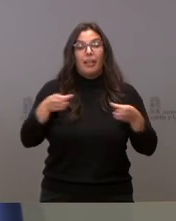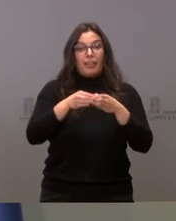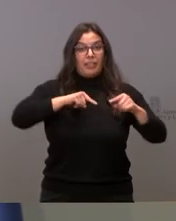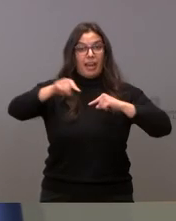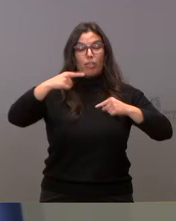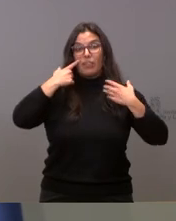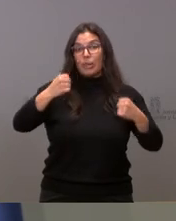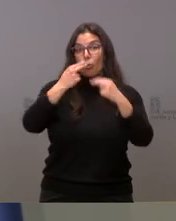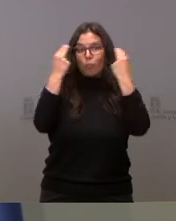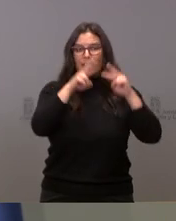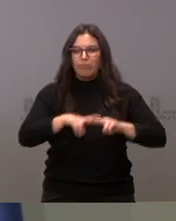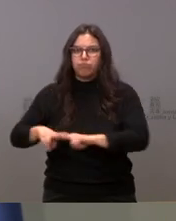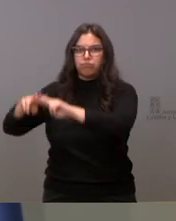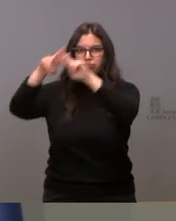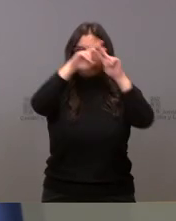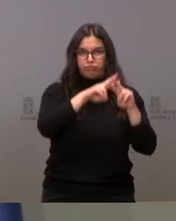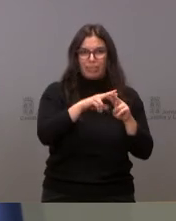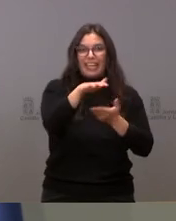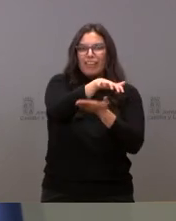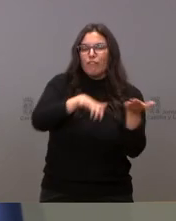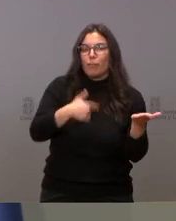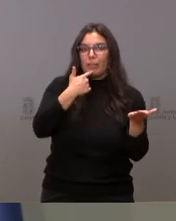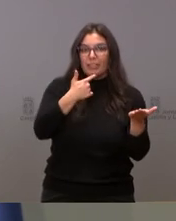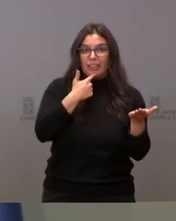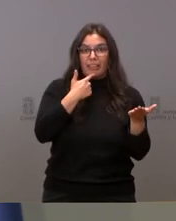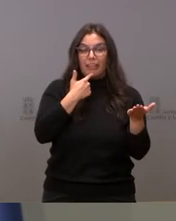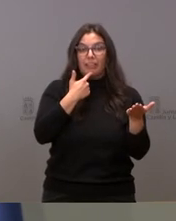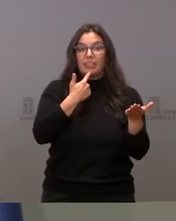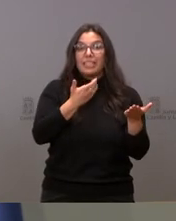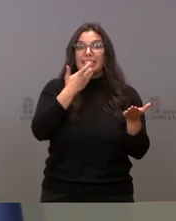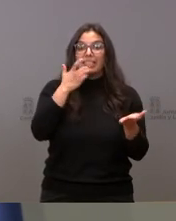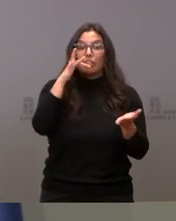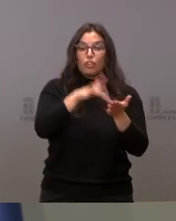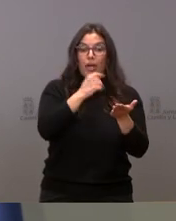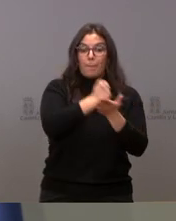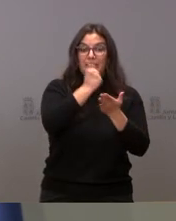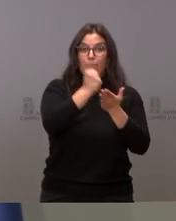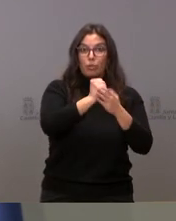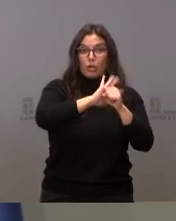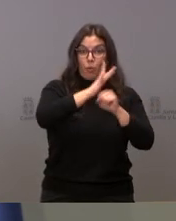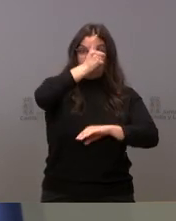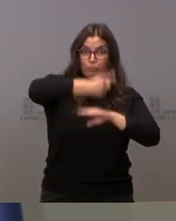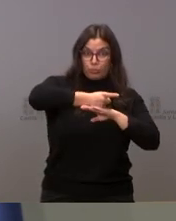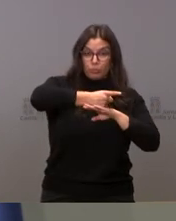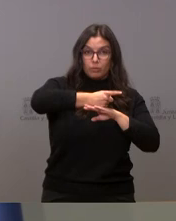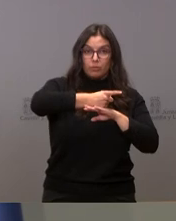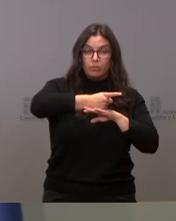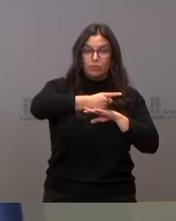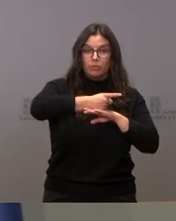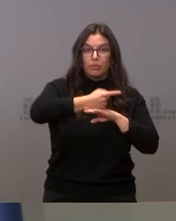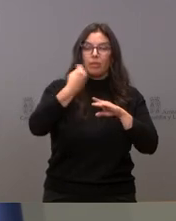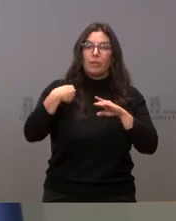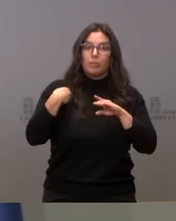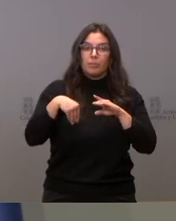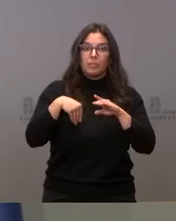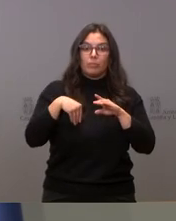sobre el impacto posible de la utilización del pasaporte COVID, el impacto desde el punto de vista